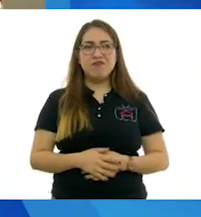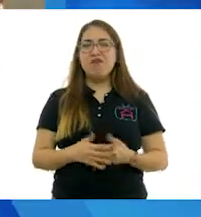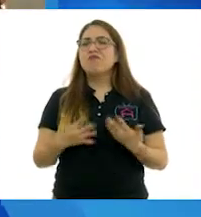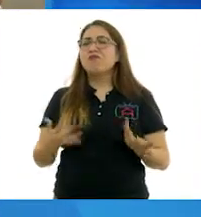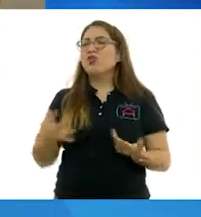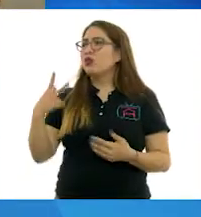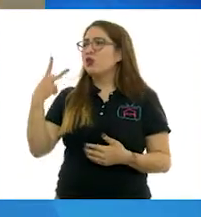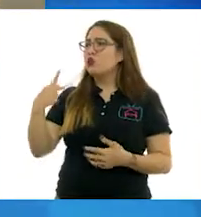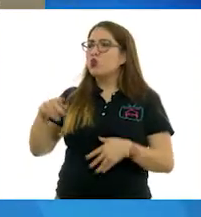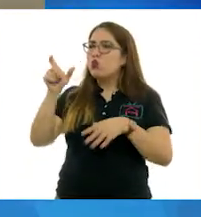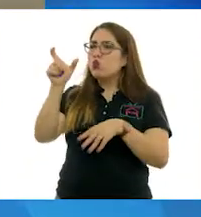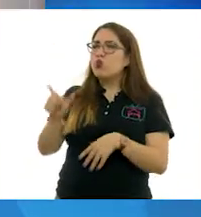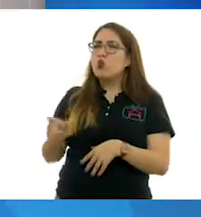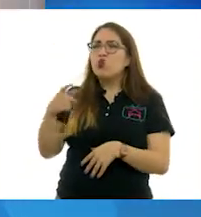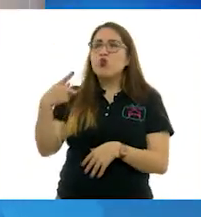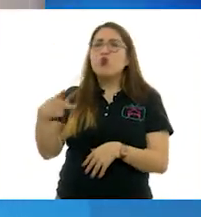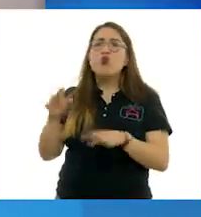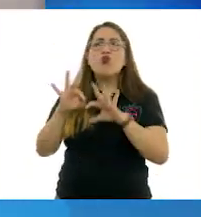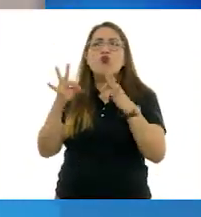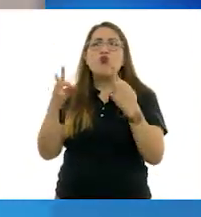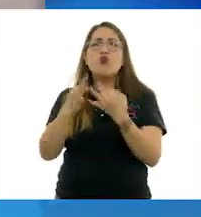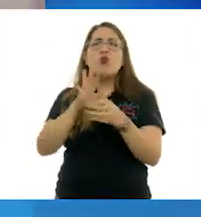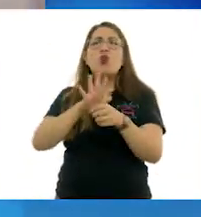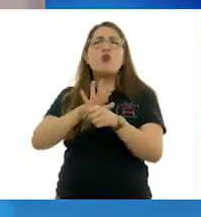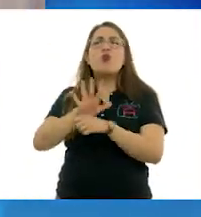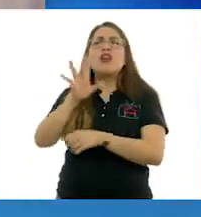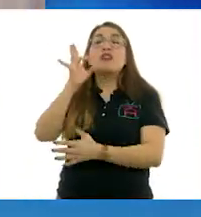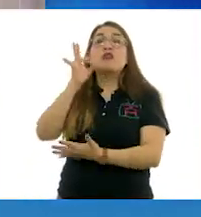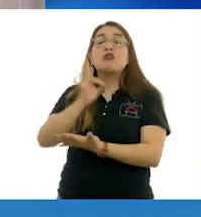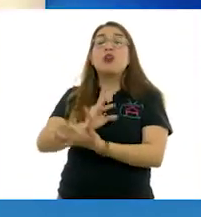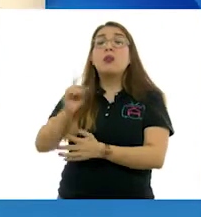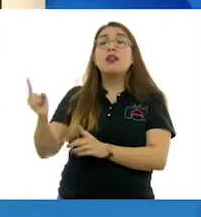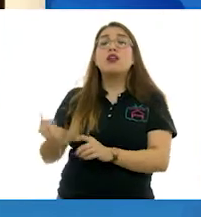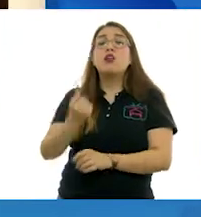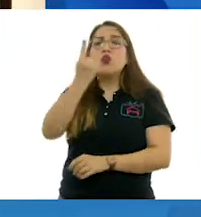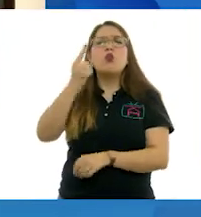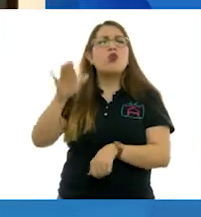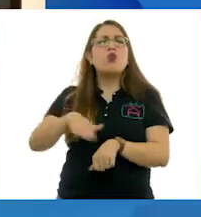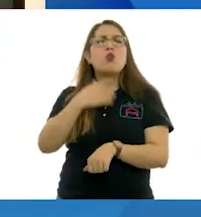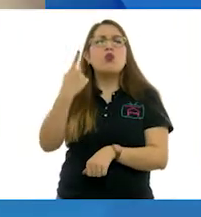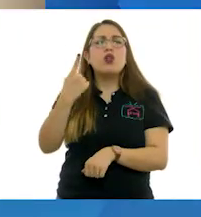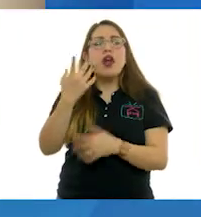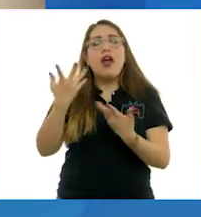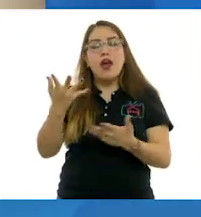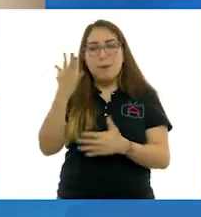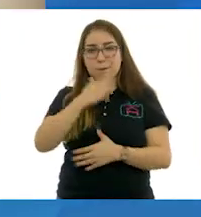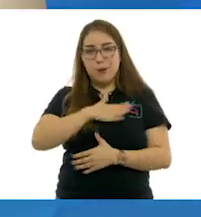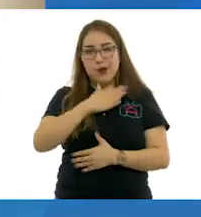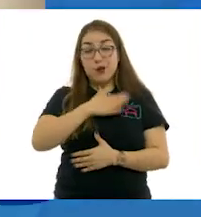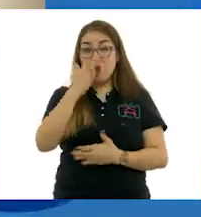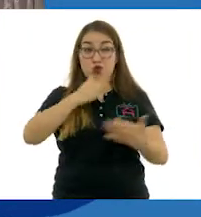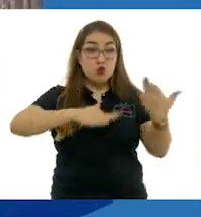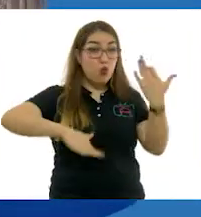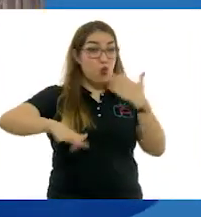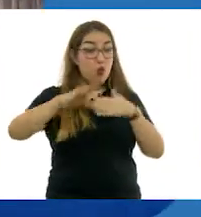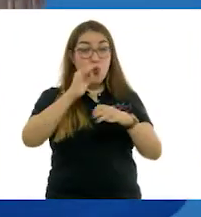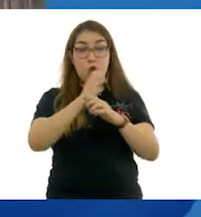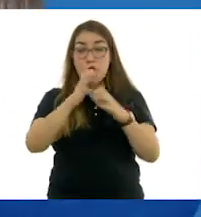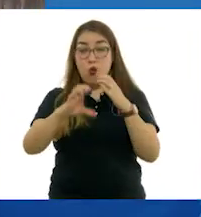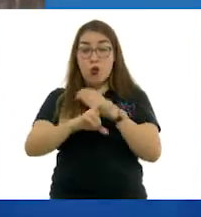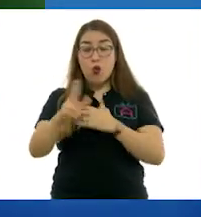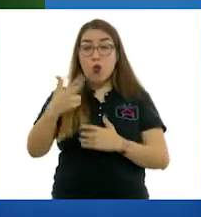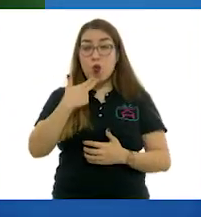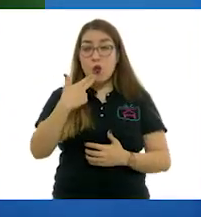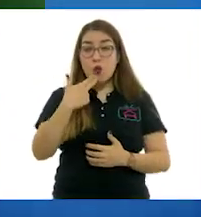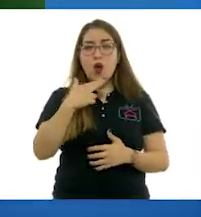único al estilo de Leonora Carrington? Ella tiene un estilo completamente único porque todos los elementos, todos los elementos